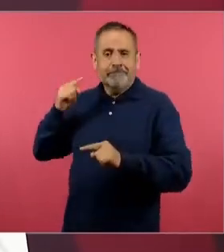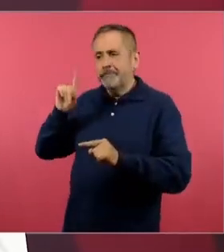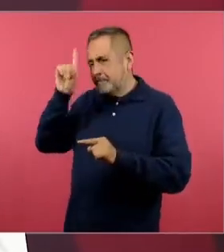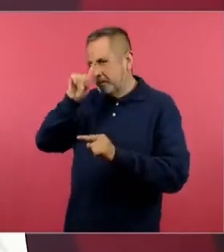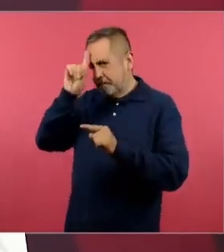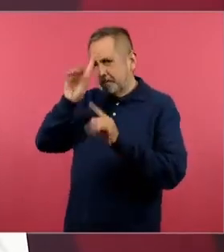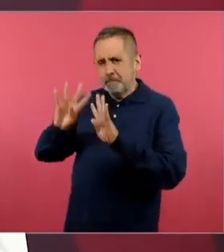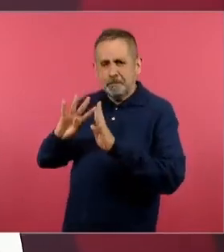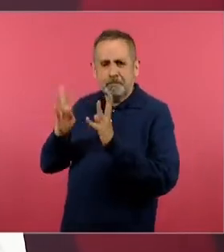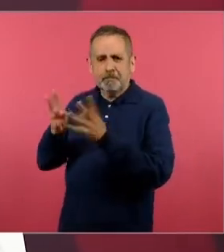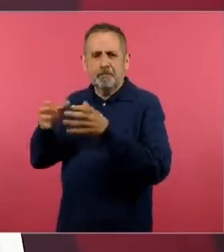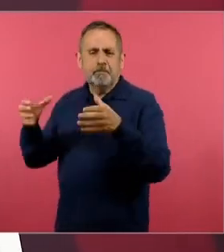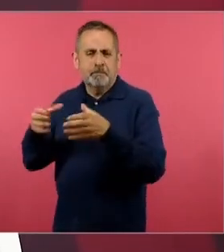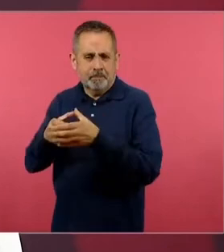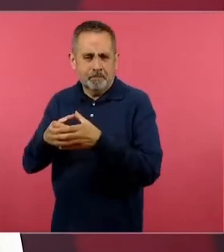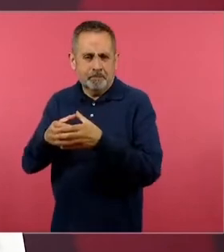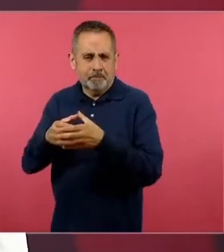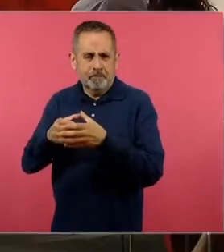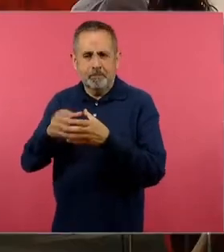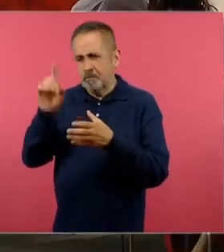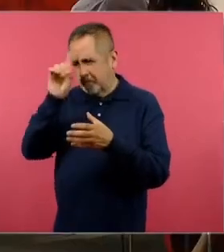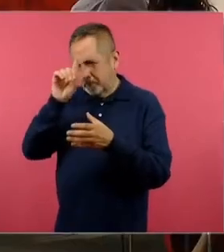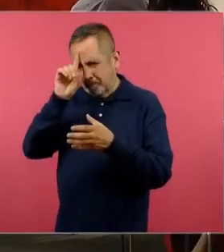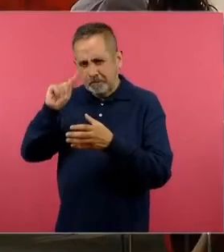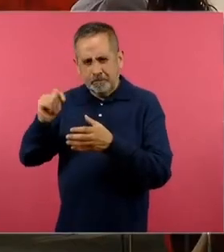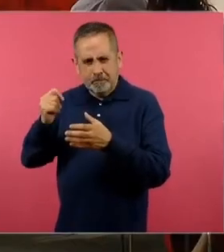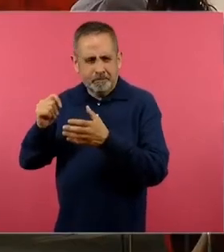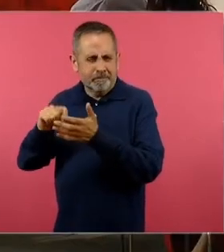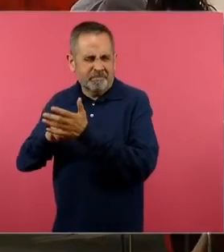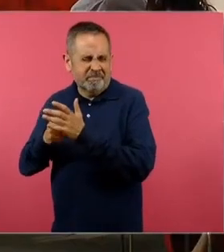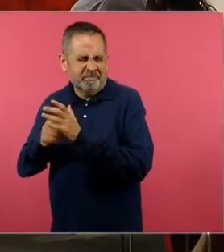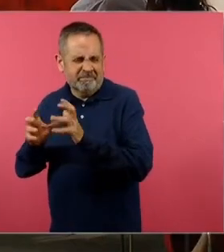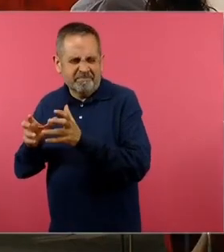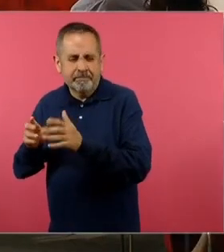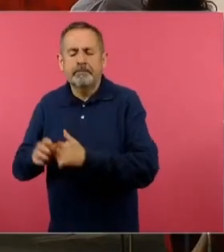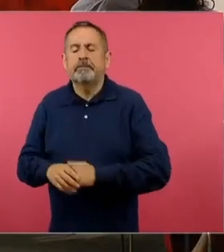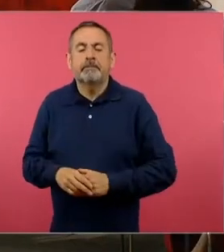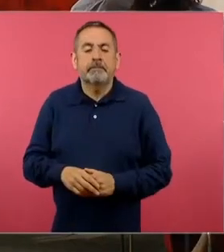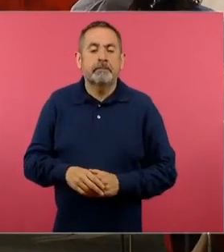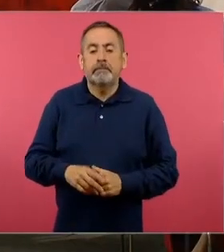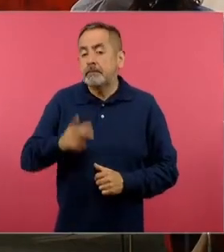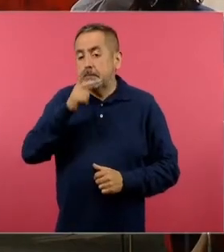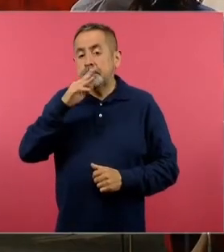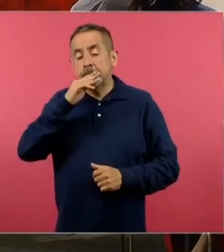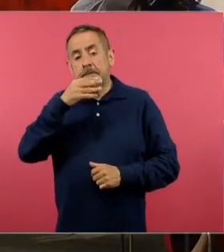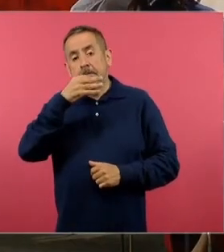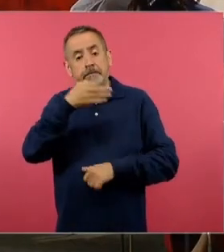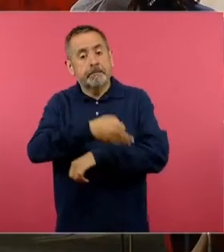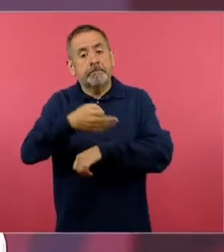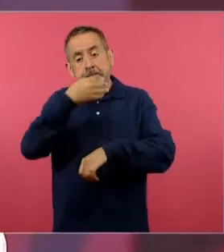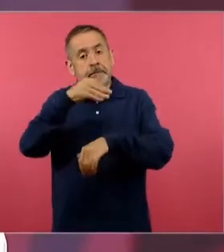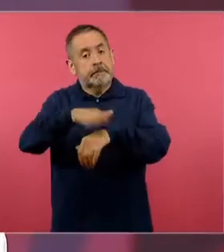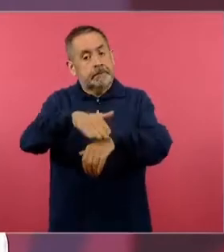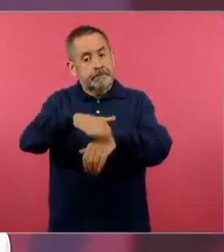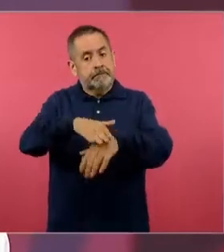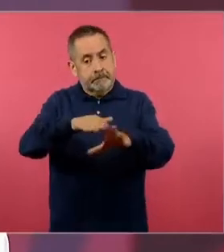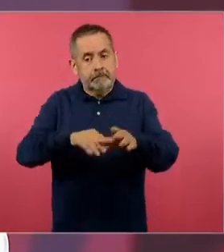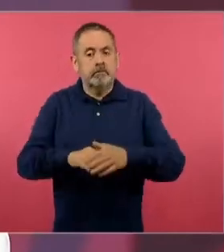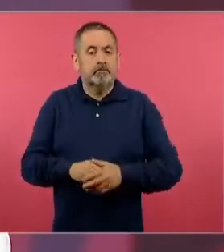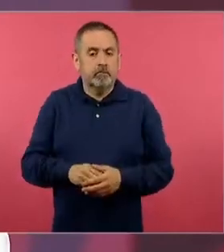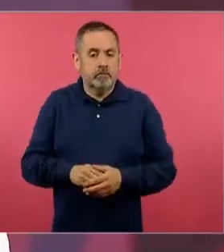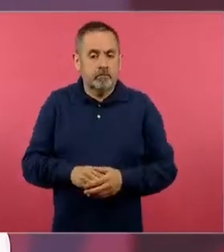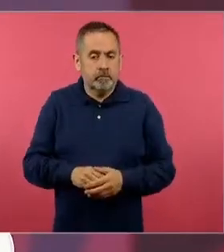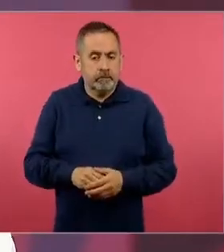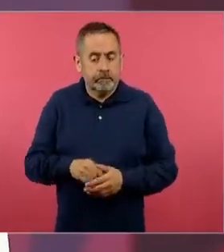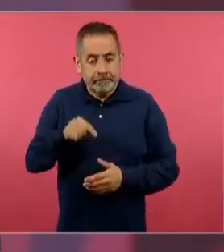pero se va viendo su concreción y para las madres y padres de familia comentarles que con este